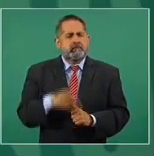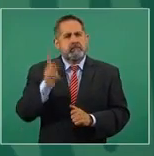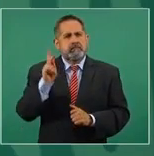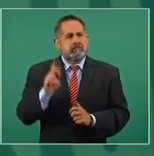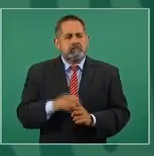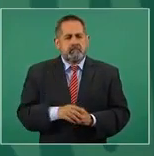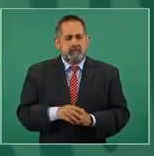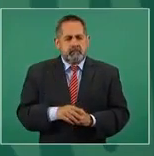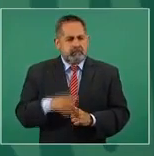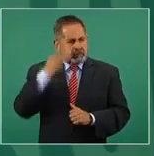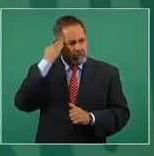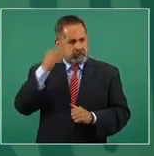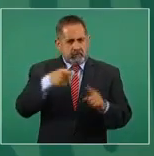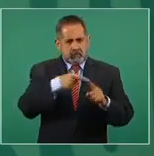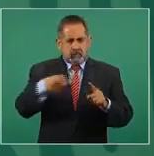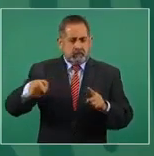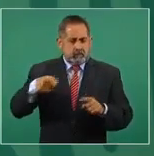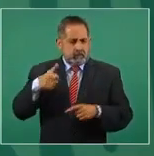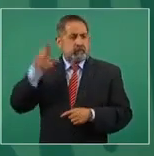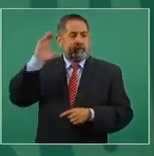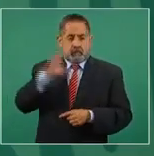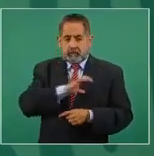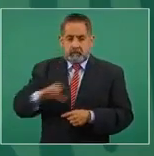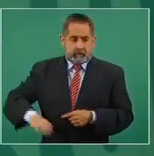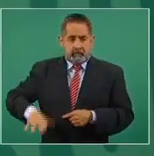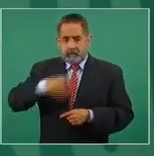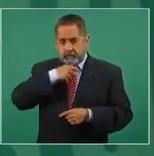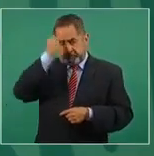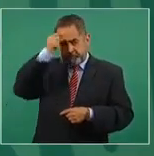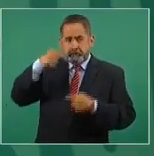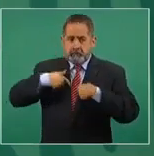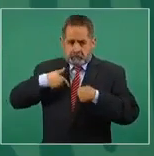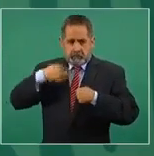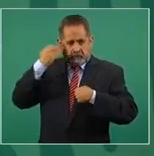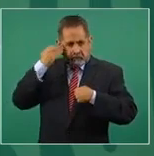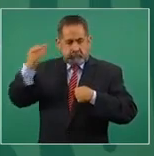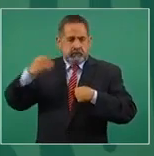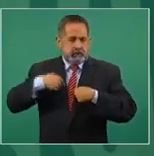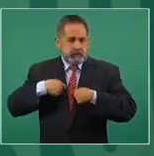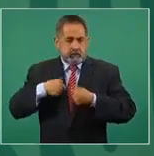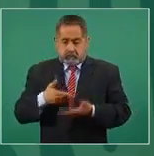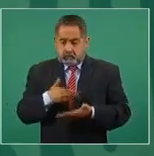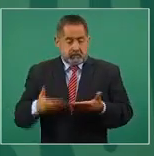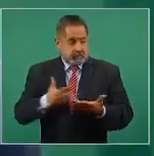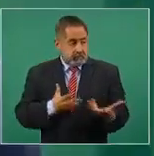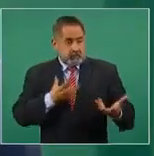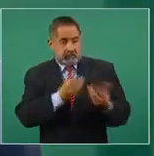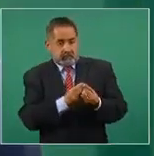durante el tiempo que fui candidato y ahora no.